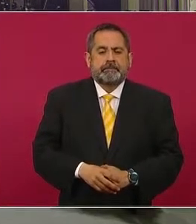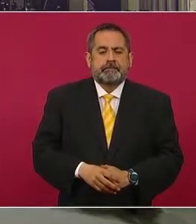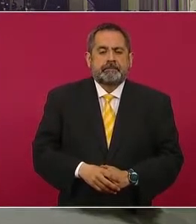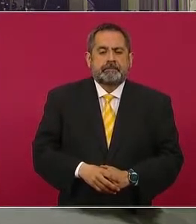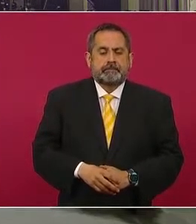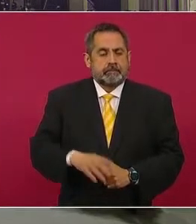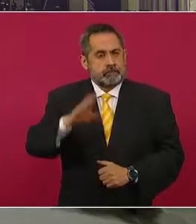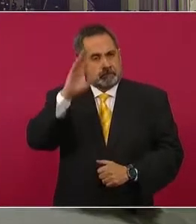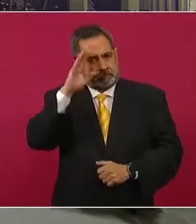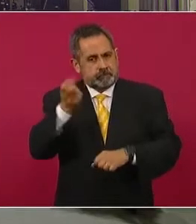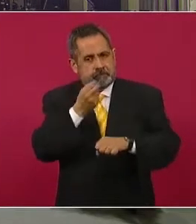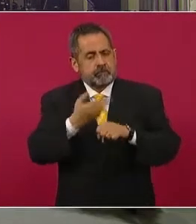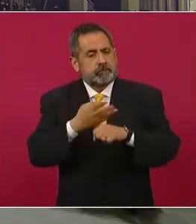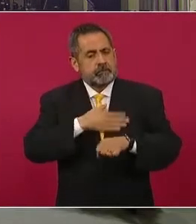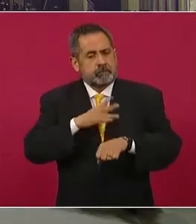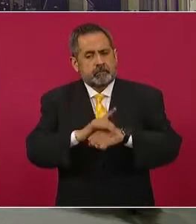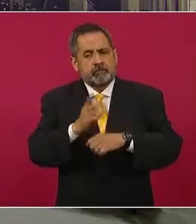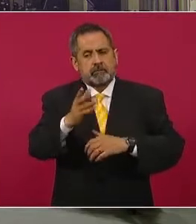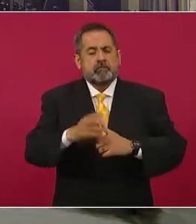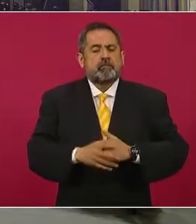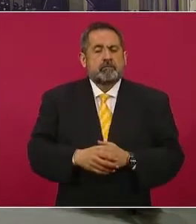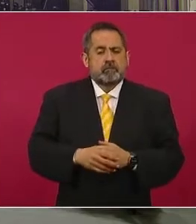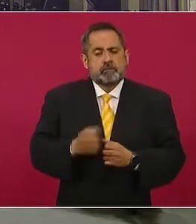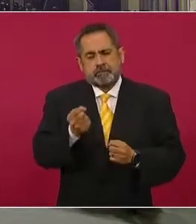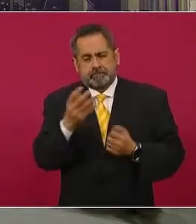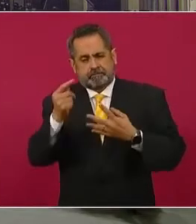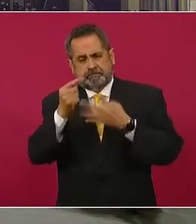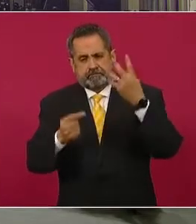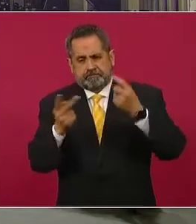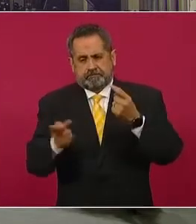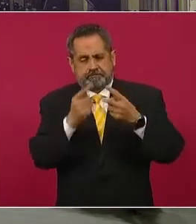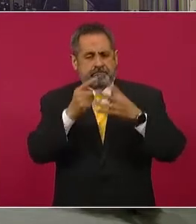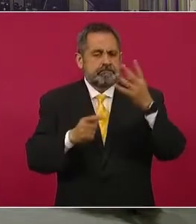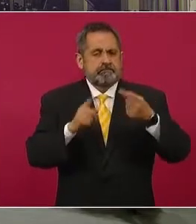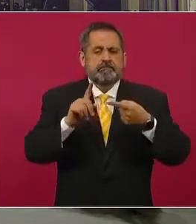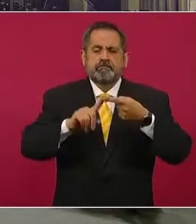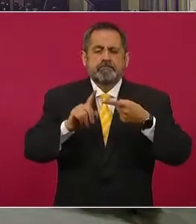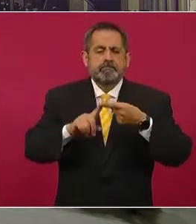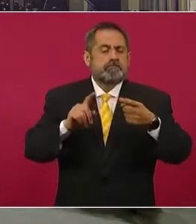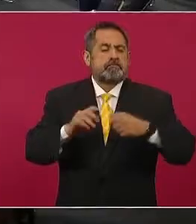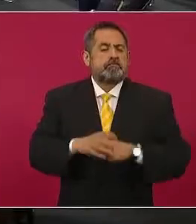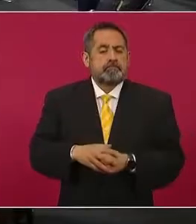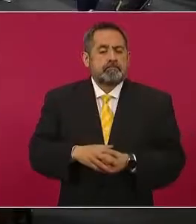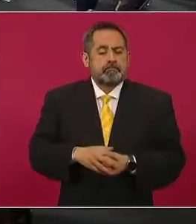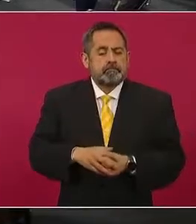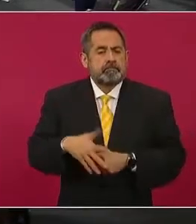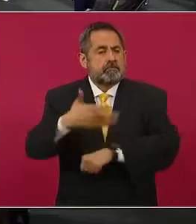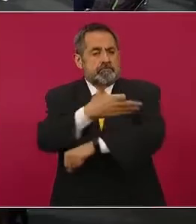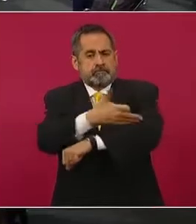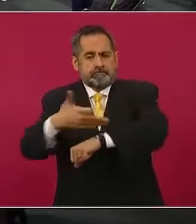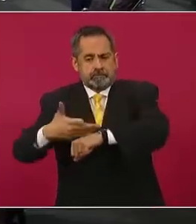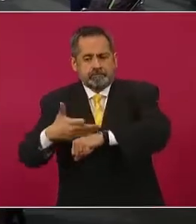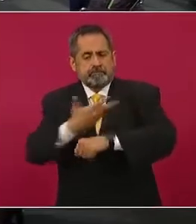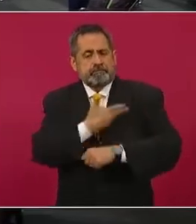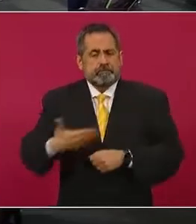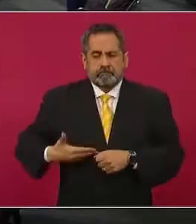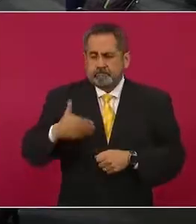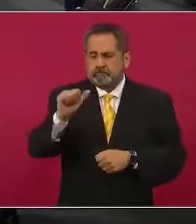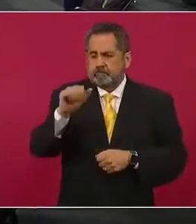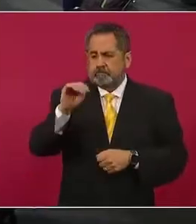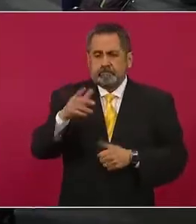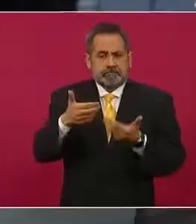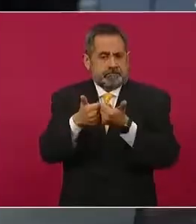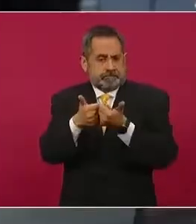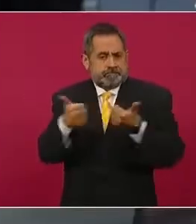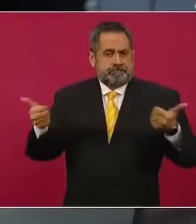Hola, señor presidente. Varias preguntas. La primera, ¿la familia del presidente López Obrador está aislada